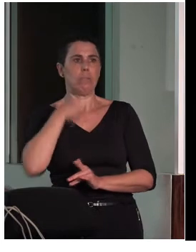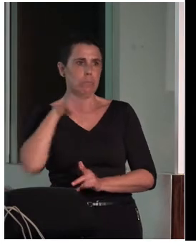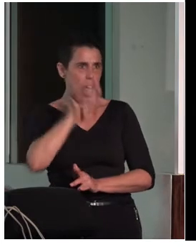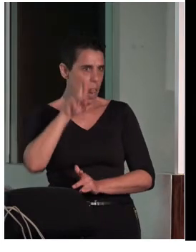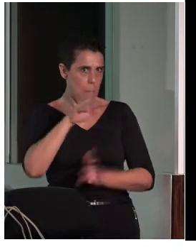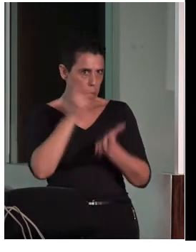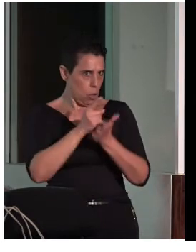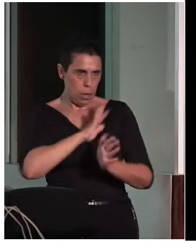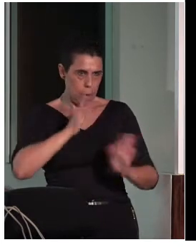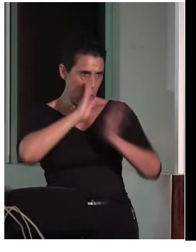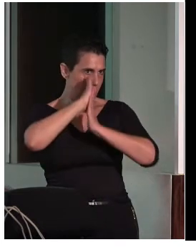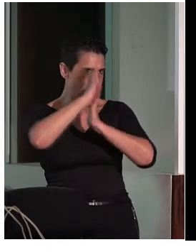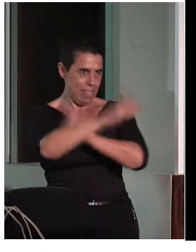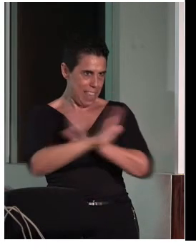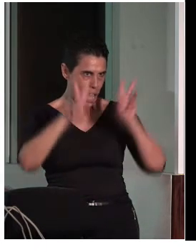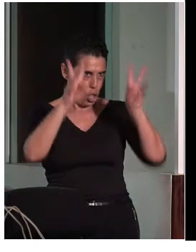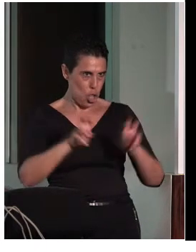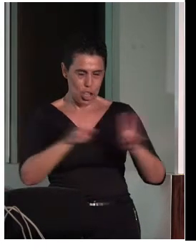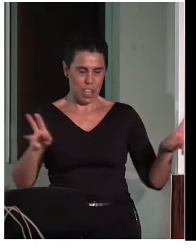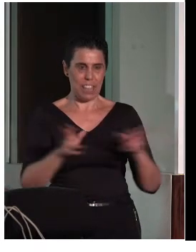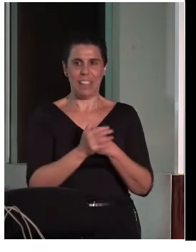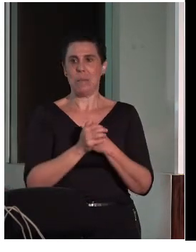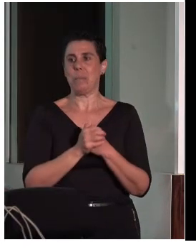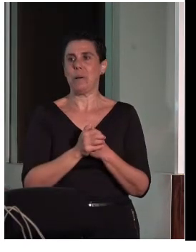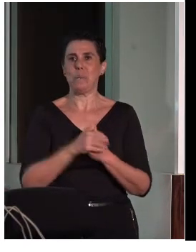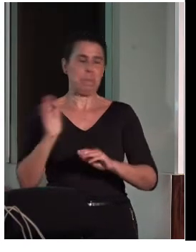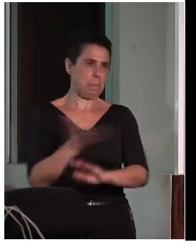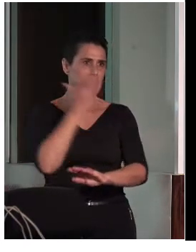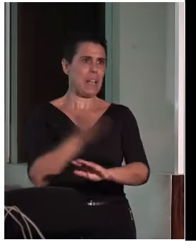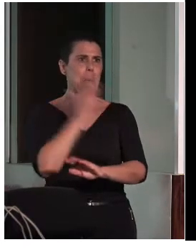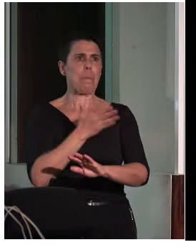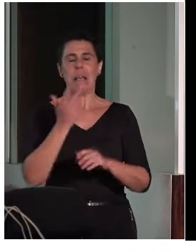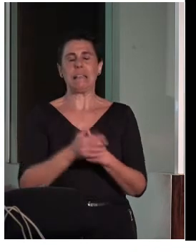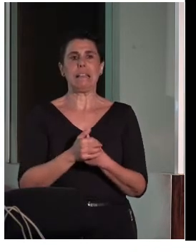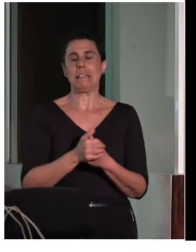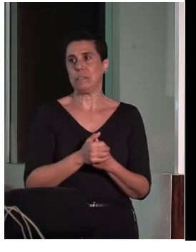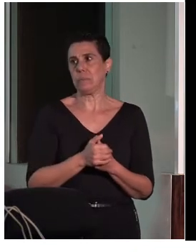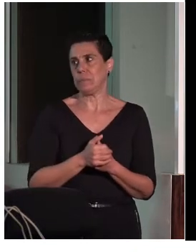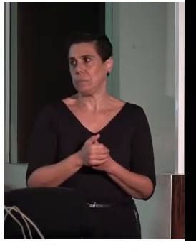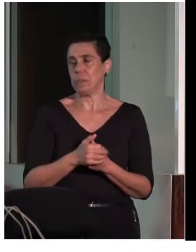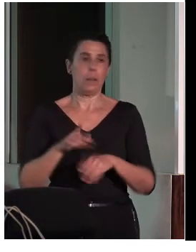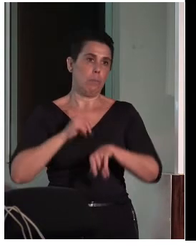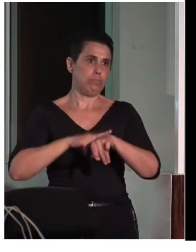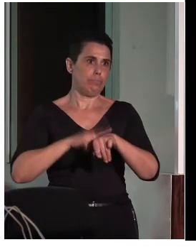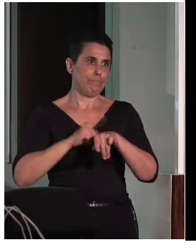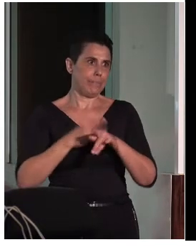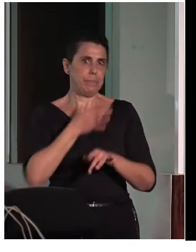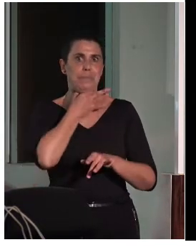ir directamente al grano. Voy a saltarme muchísimas cosas que llevaba por aquí porque vamos muy mal de tiempo.